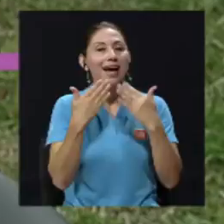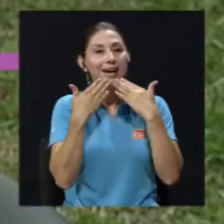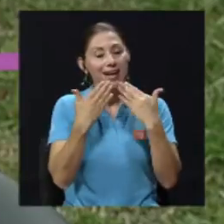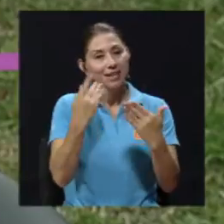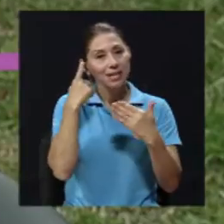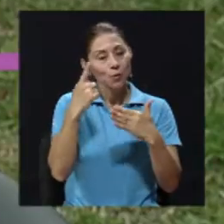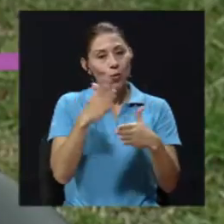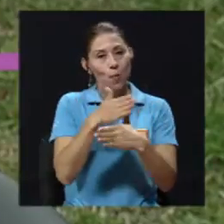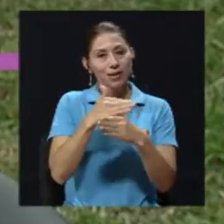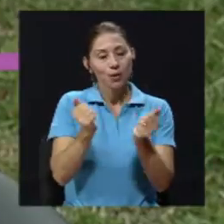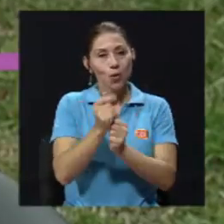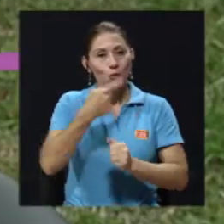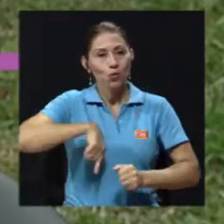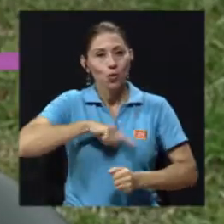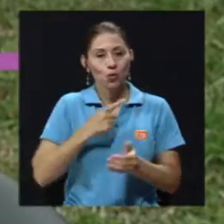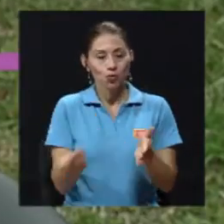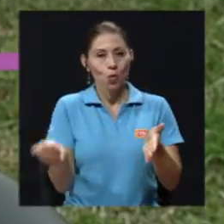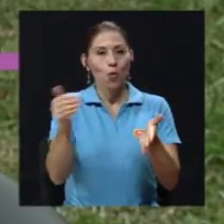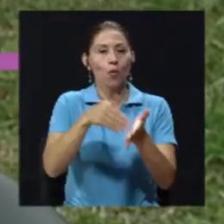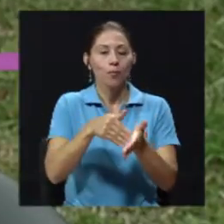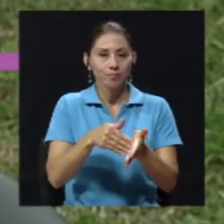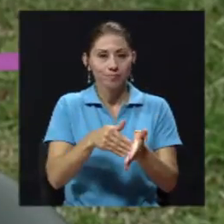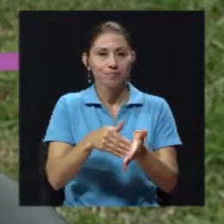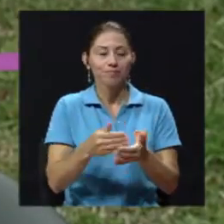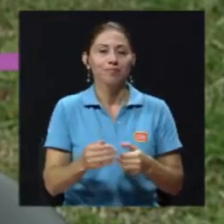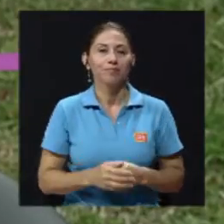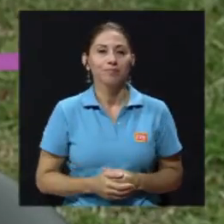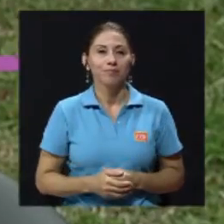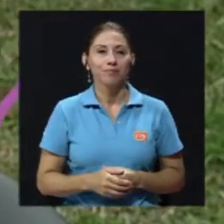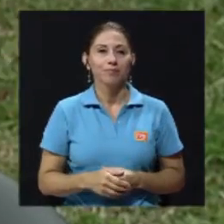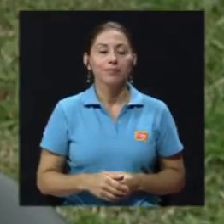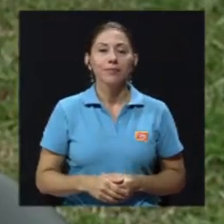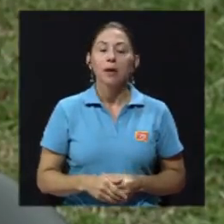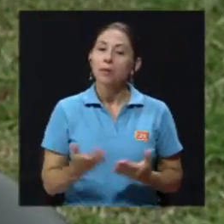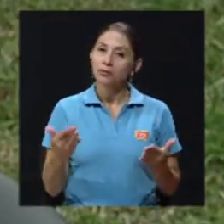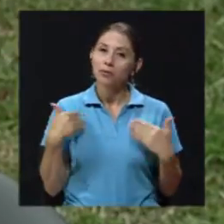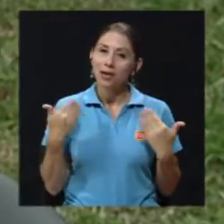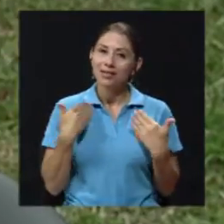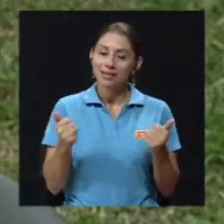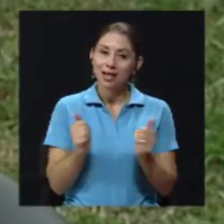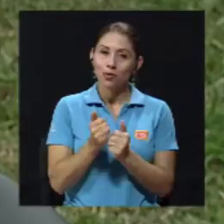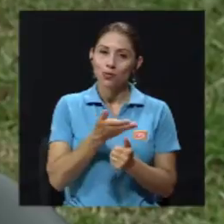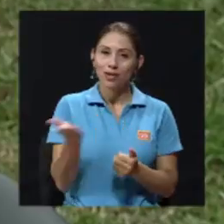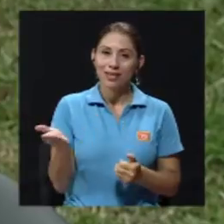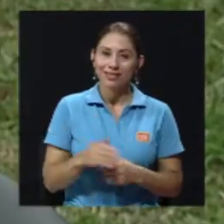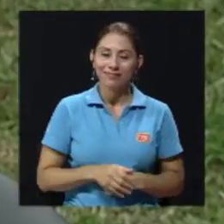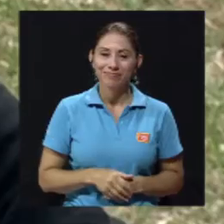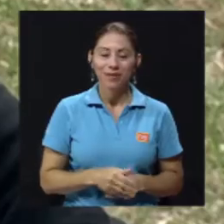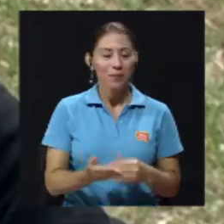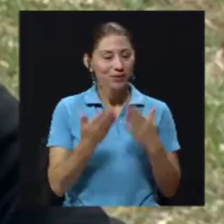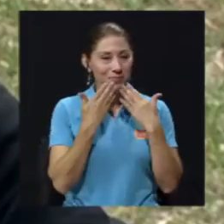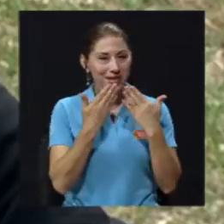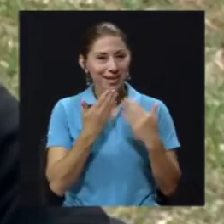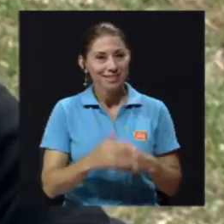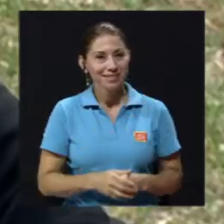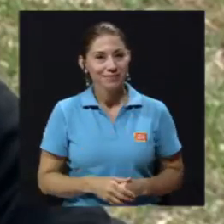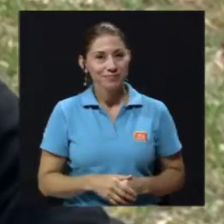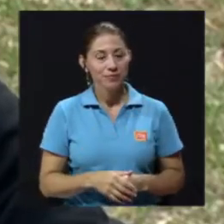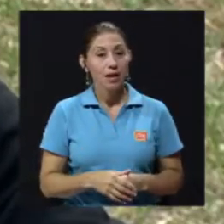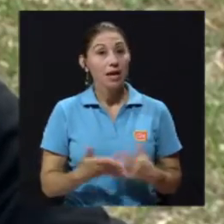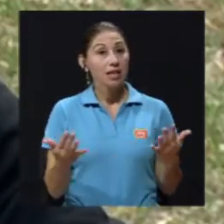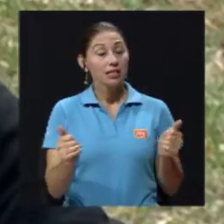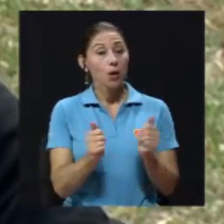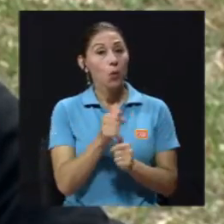compartir con nosotros una vez más, Lilian. Un placer estar aquí con ustedes. Muchísimas gracias. Y es que